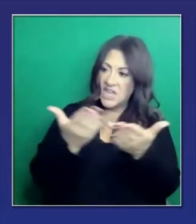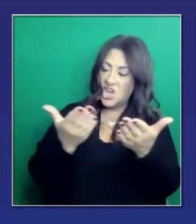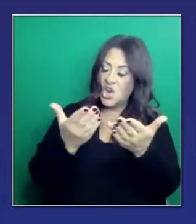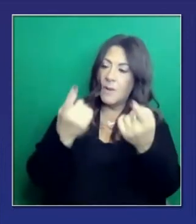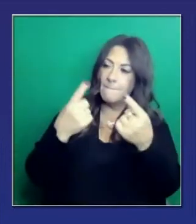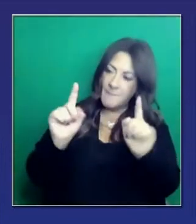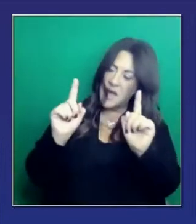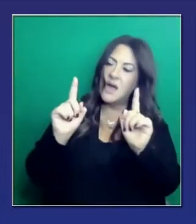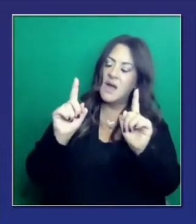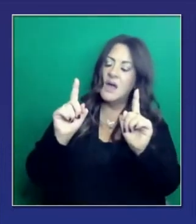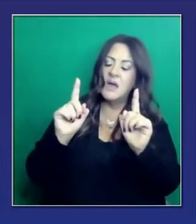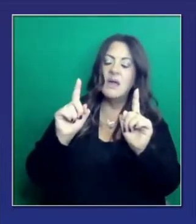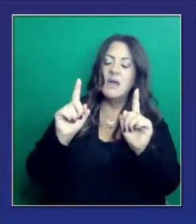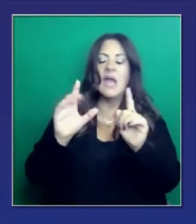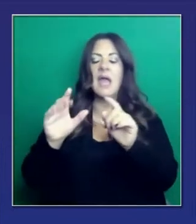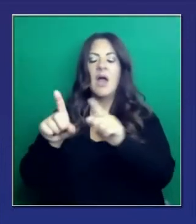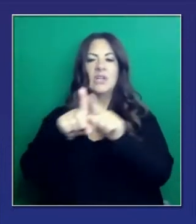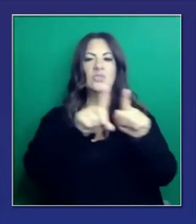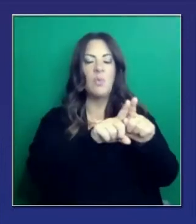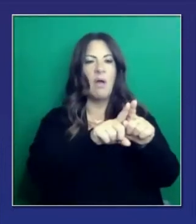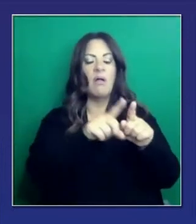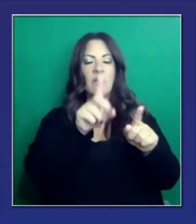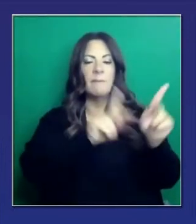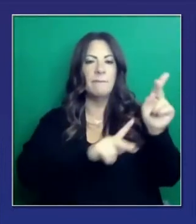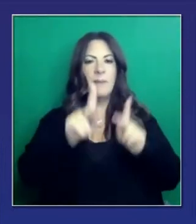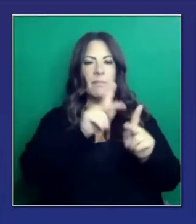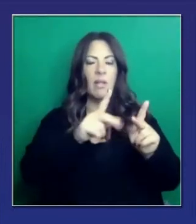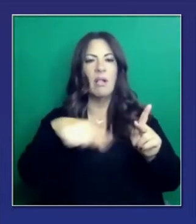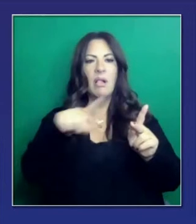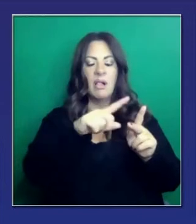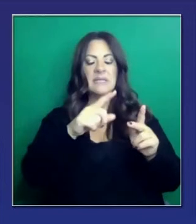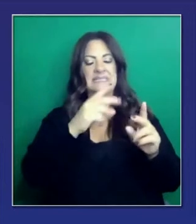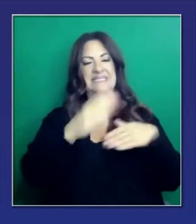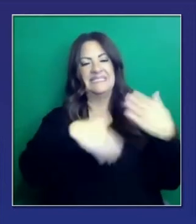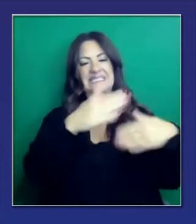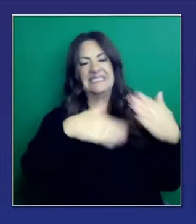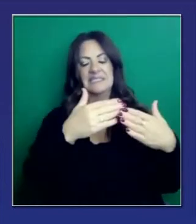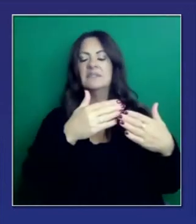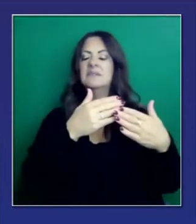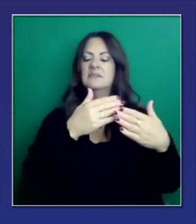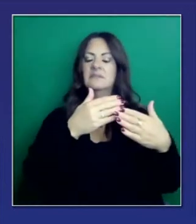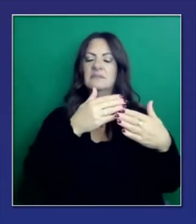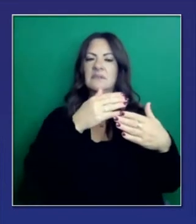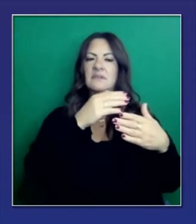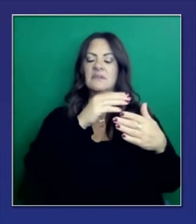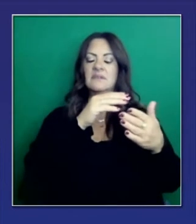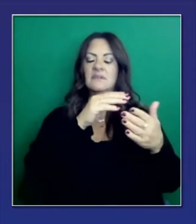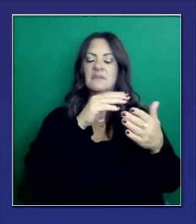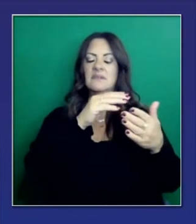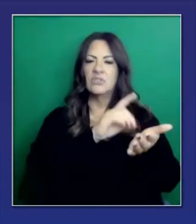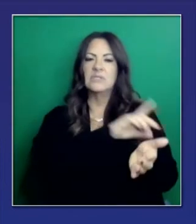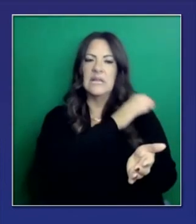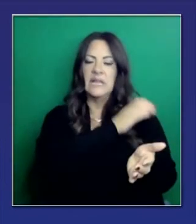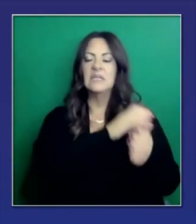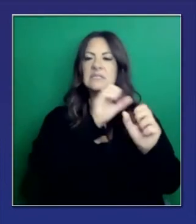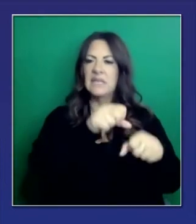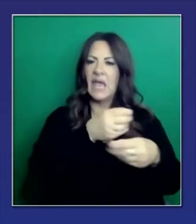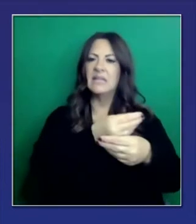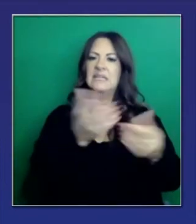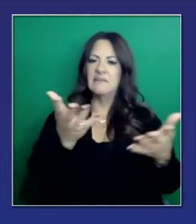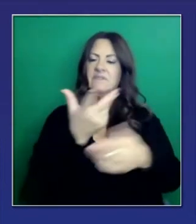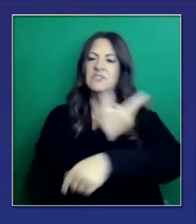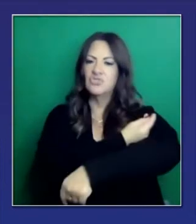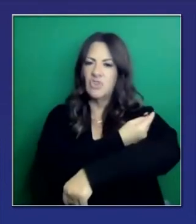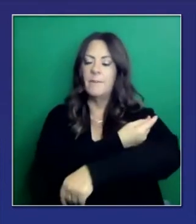preparados para eso al seguir haciendo progreso y triplicando el número de vacunas que hemos administrado en un tiempo